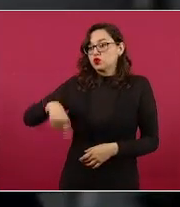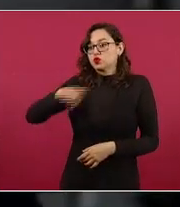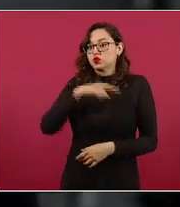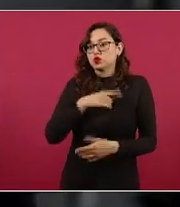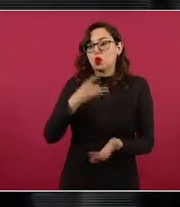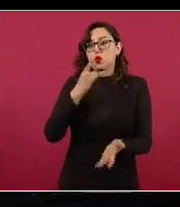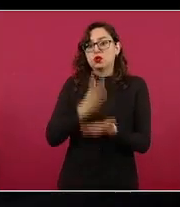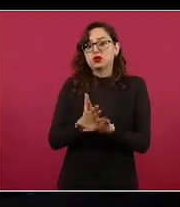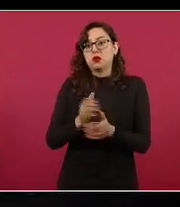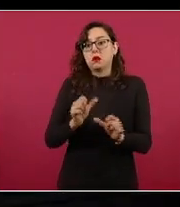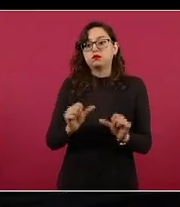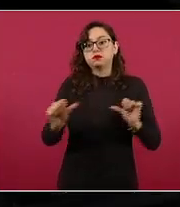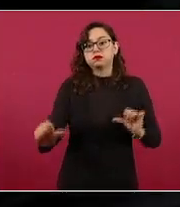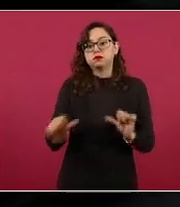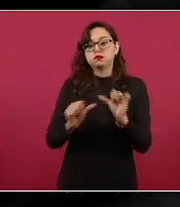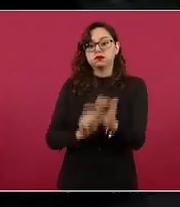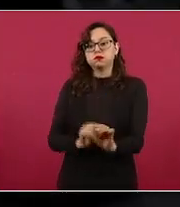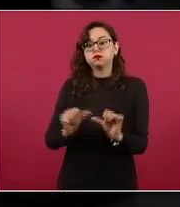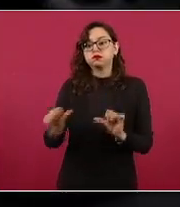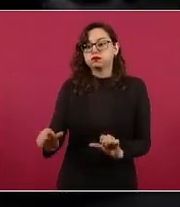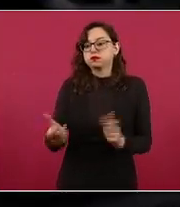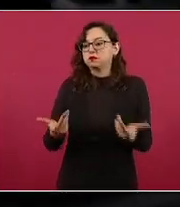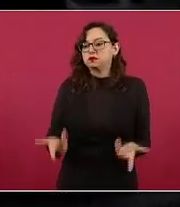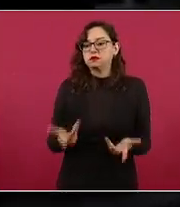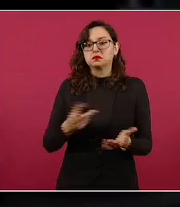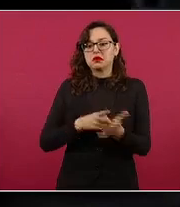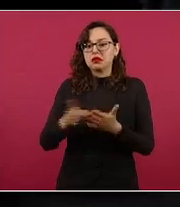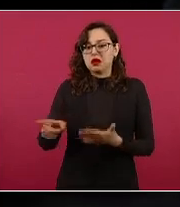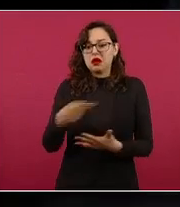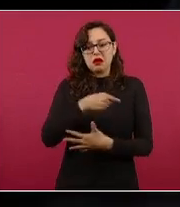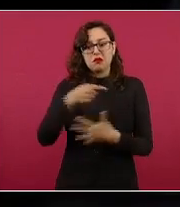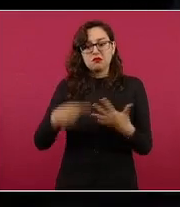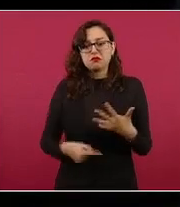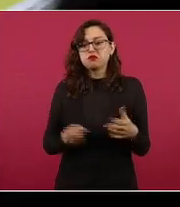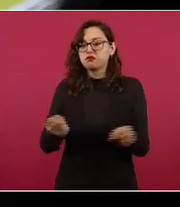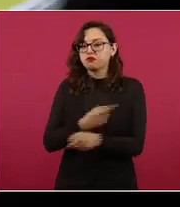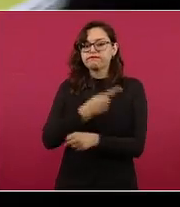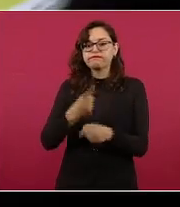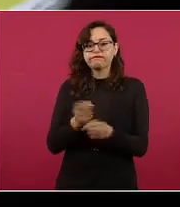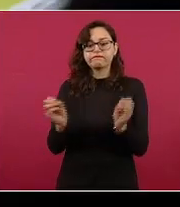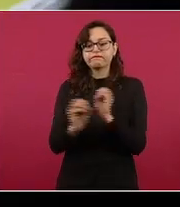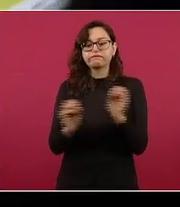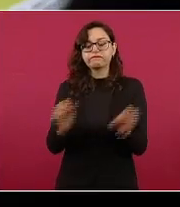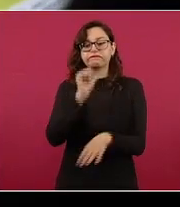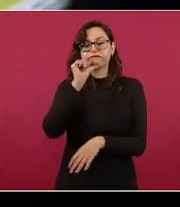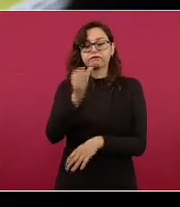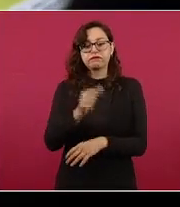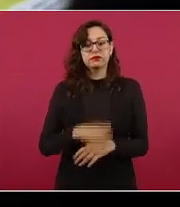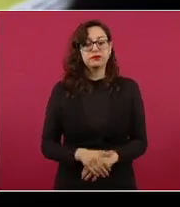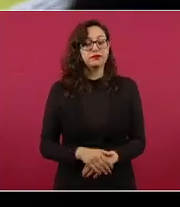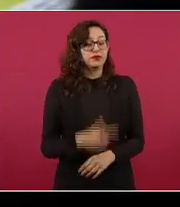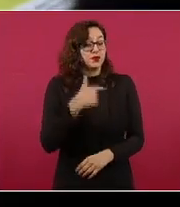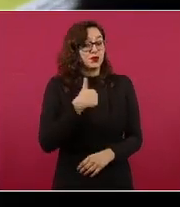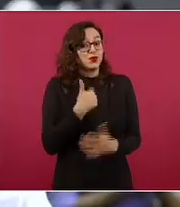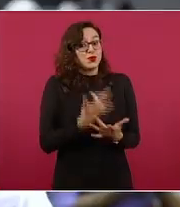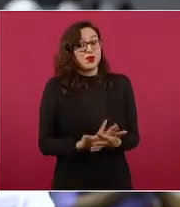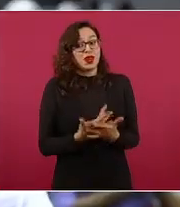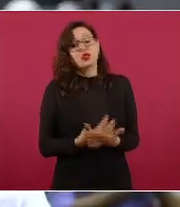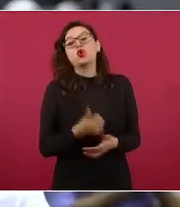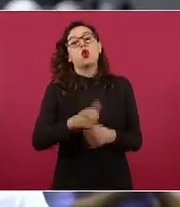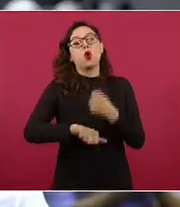prestaciones, sin oportunidades para un crecimiento laboral. Son 11 años que he estado esperando por